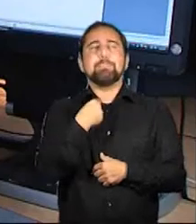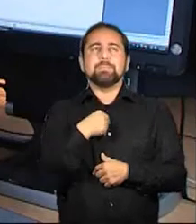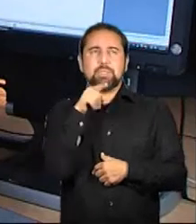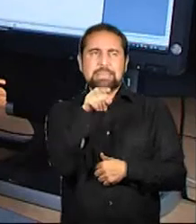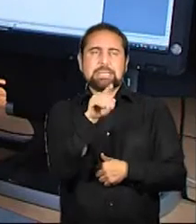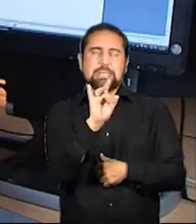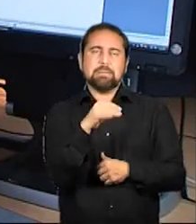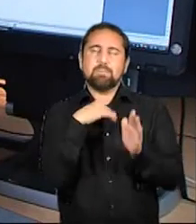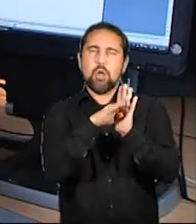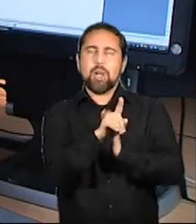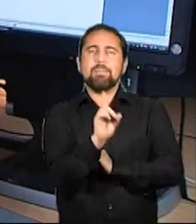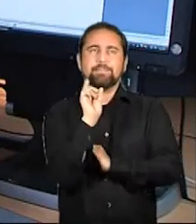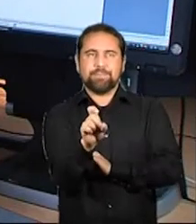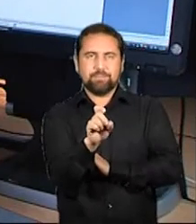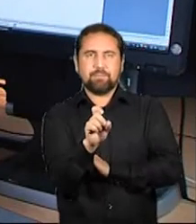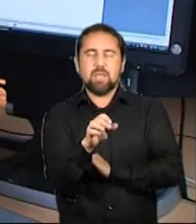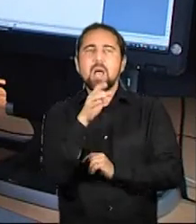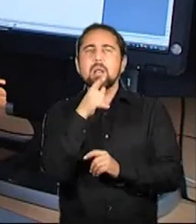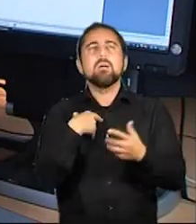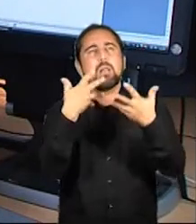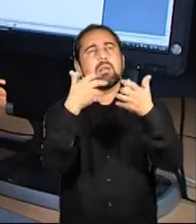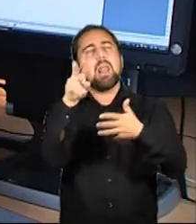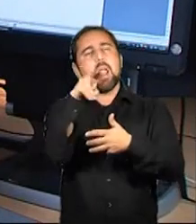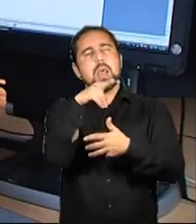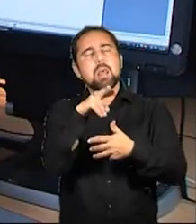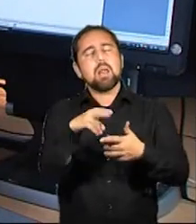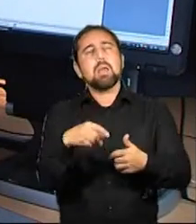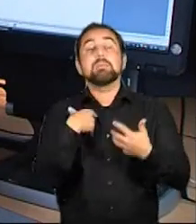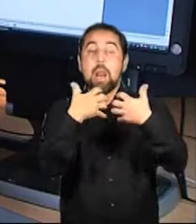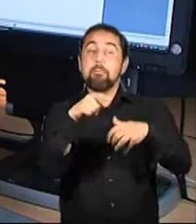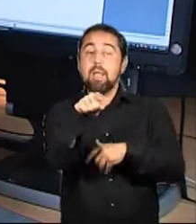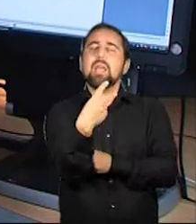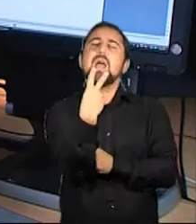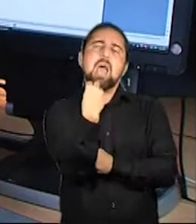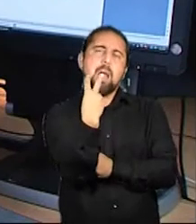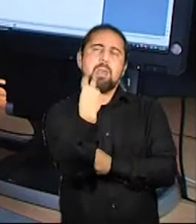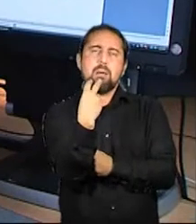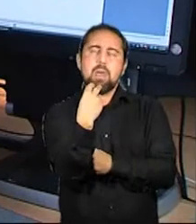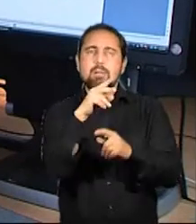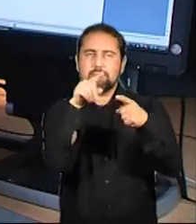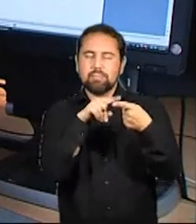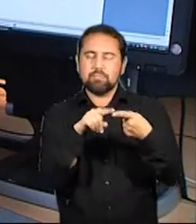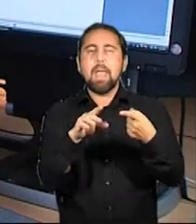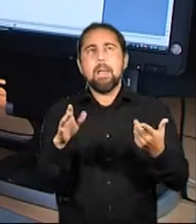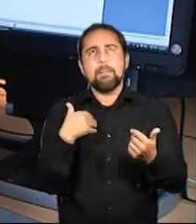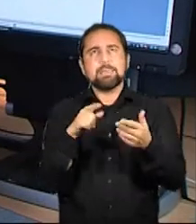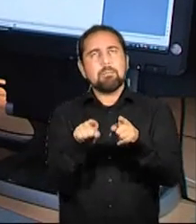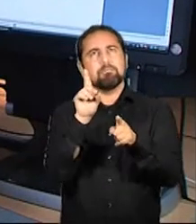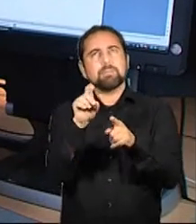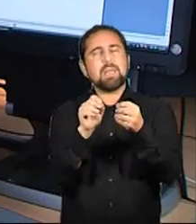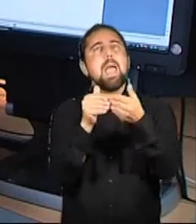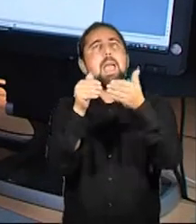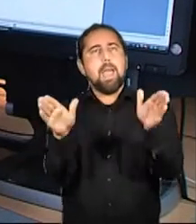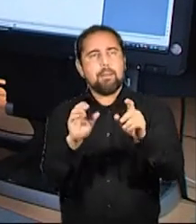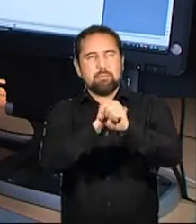hacer una prueba. Interfaces de usuario del hogar digital subrayado prueba-microsoft Word. Vista diseño de impresión. Cuadro de edición. Ya se ha abierto y vamos a ver lo que